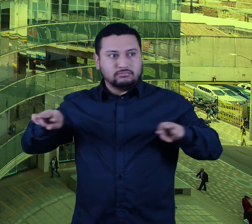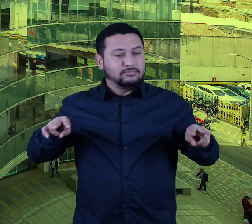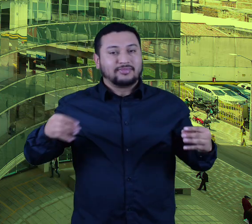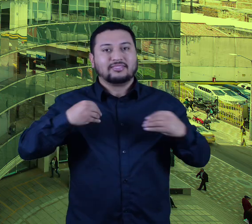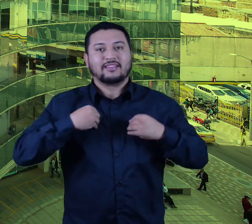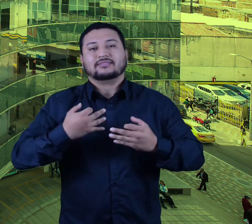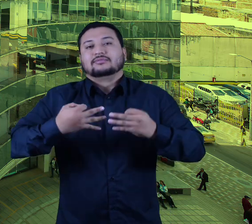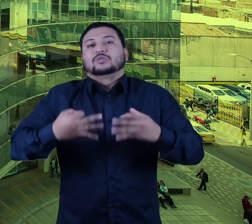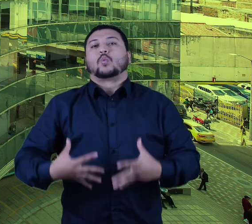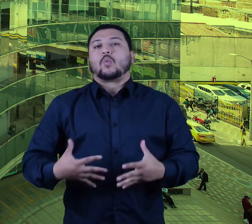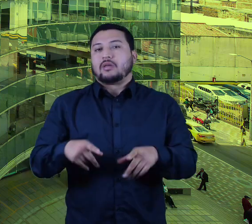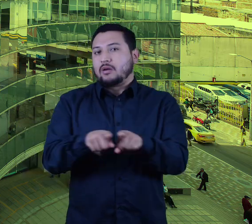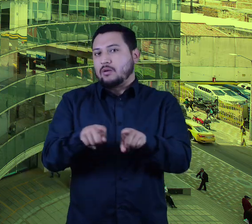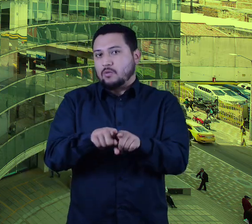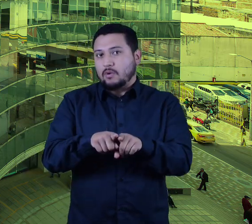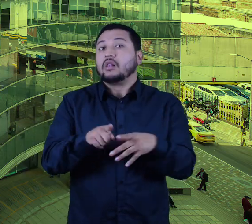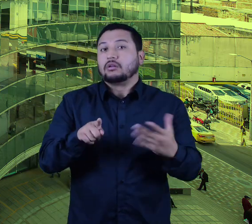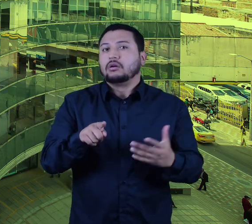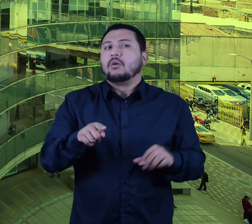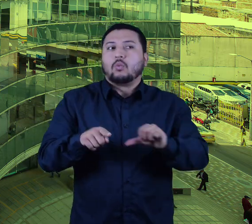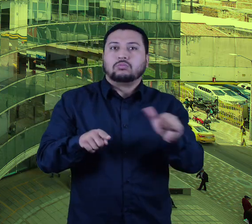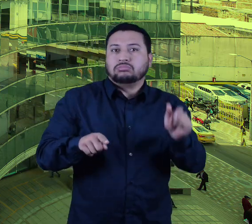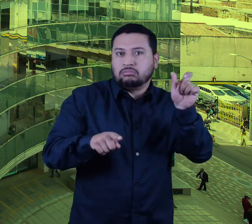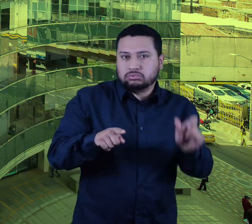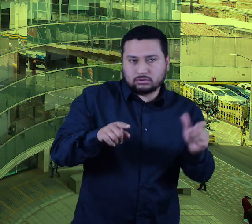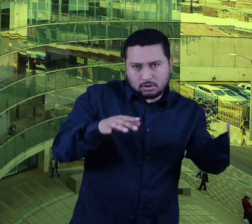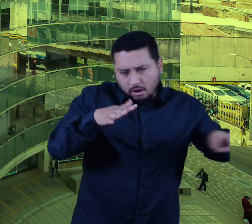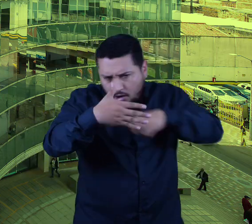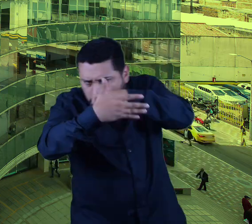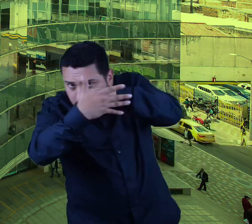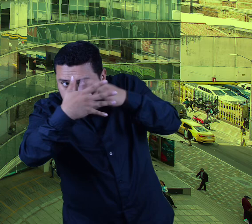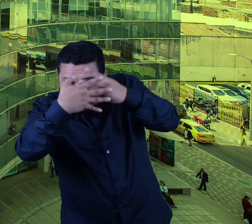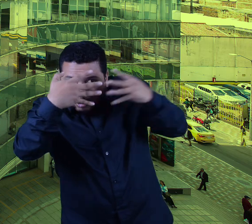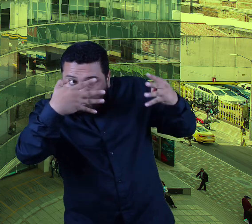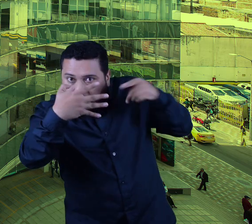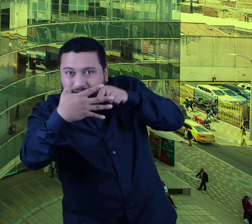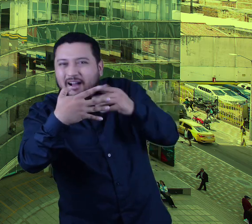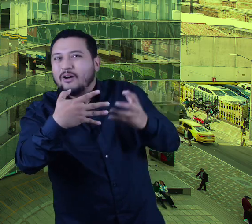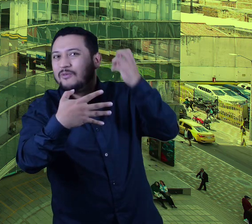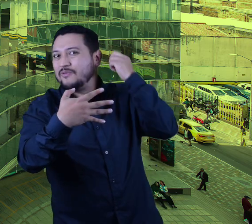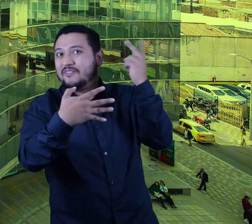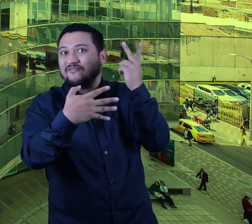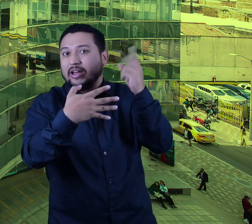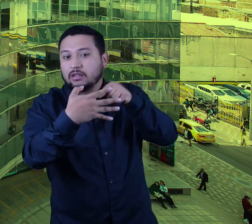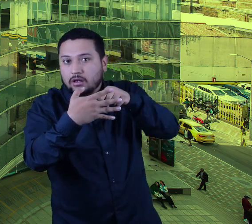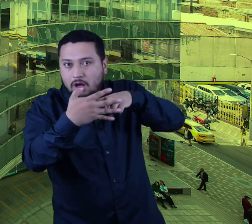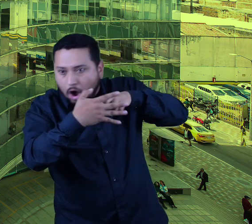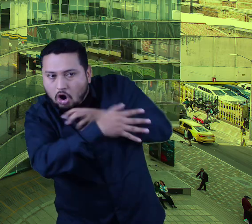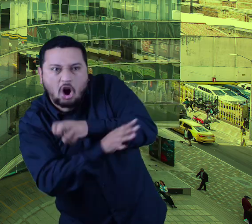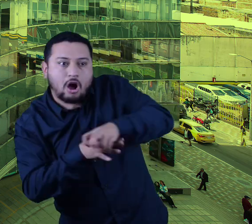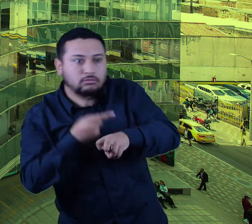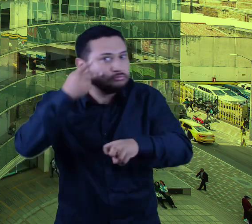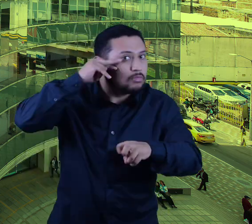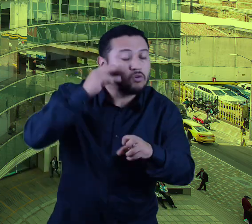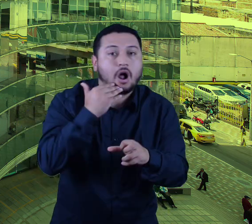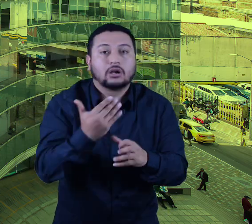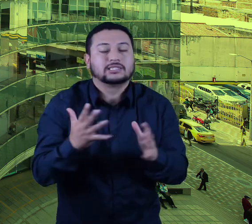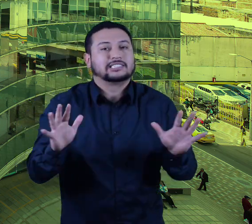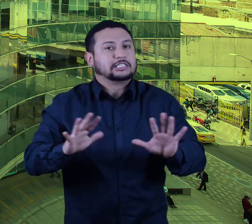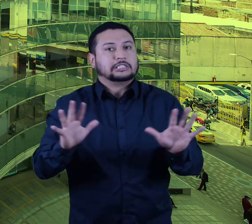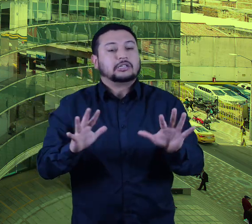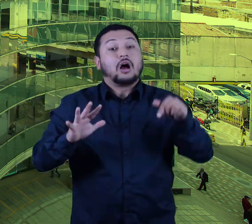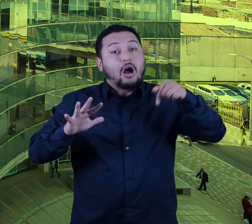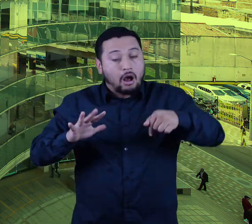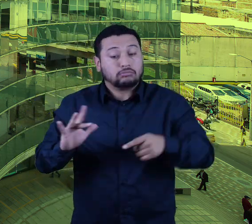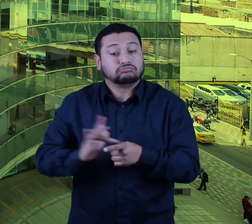inseguridad, pero además que la gente se oculte detrás de las polisombras. Así que estos que estamos instalando es un plan piloto que